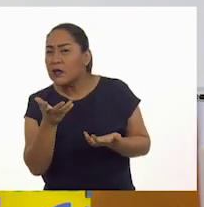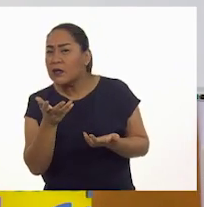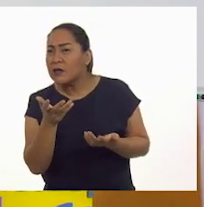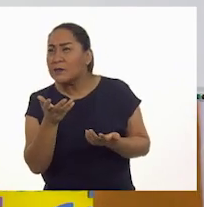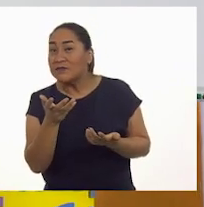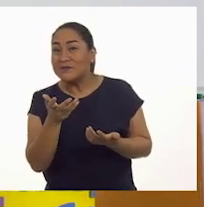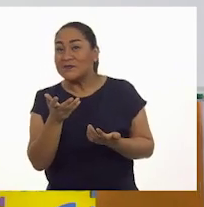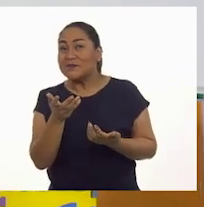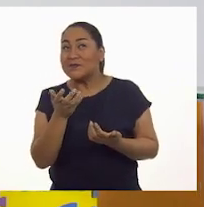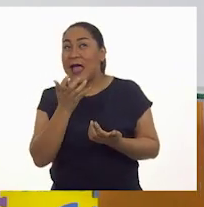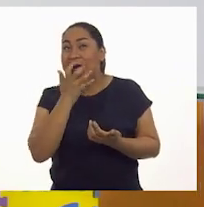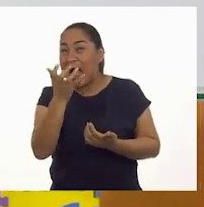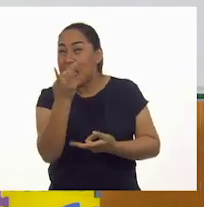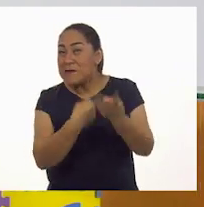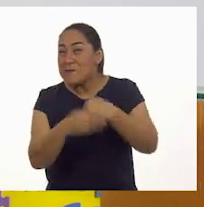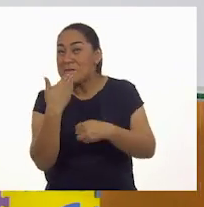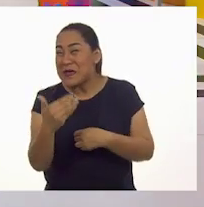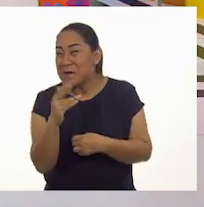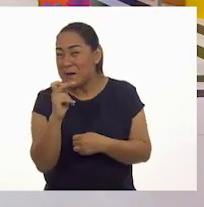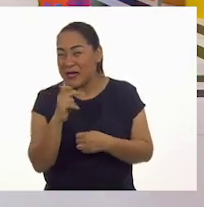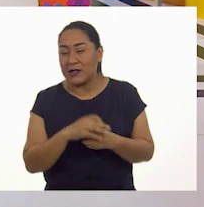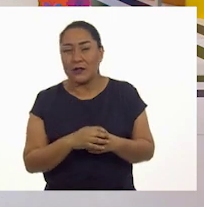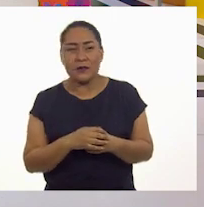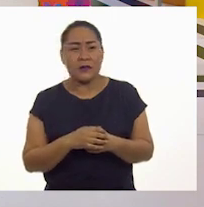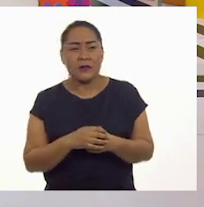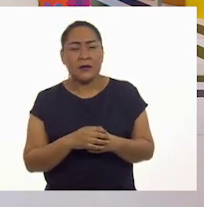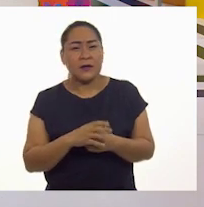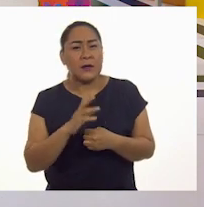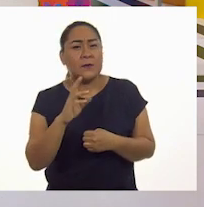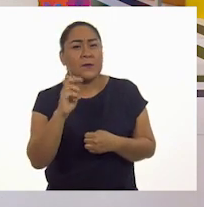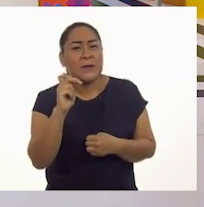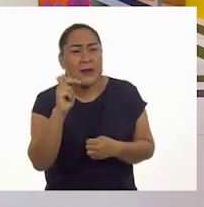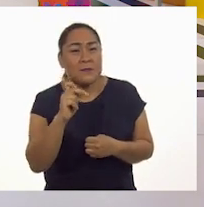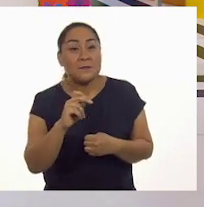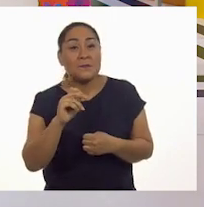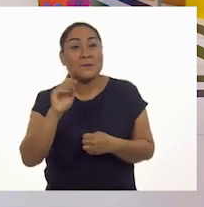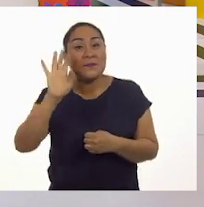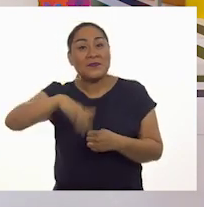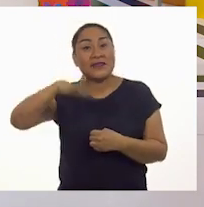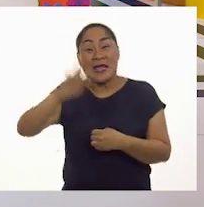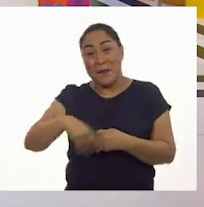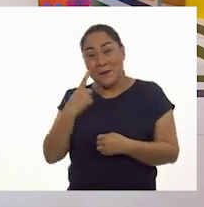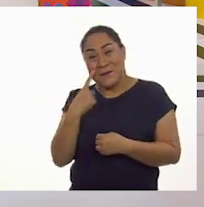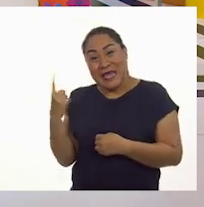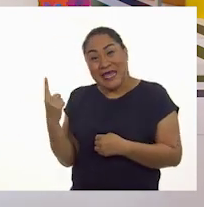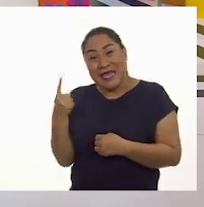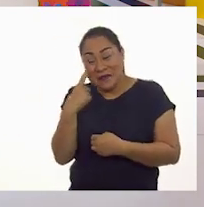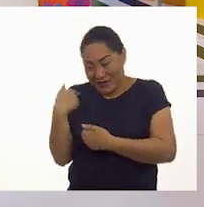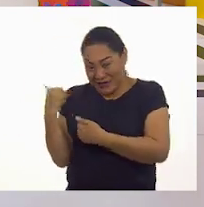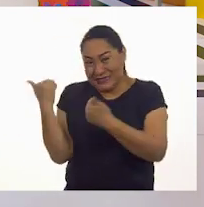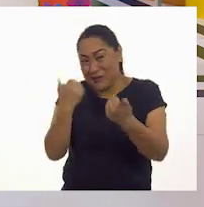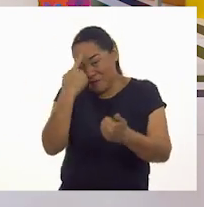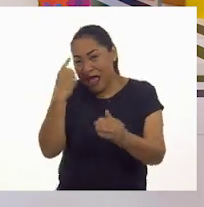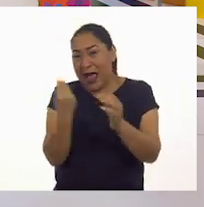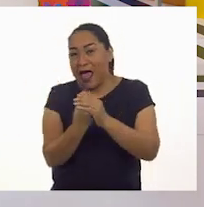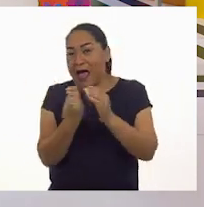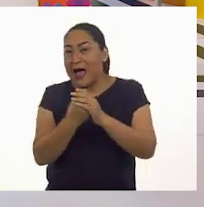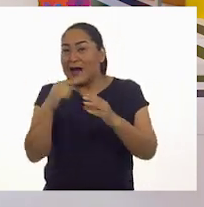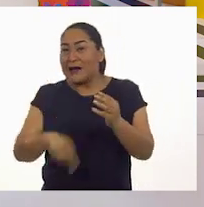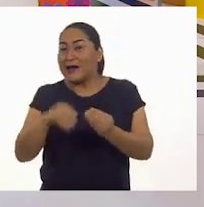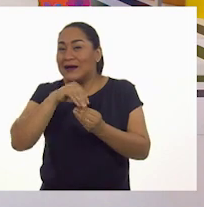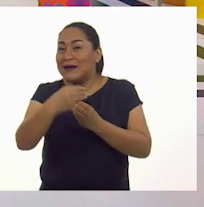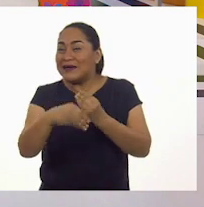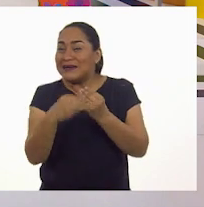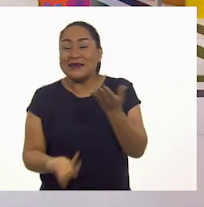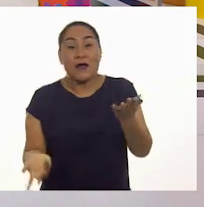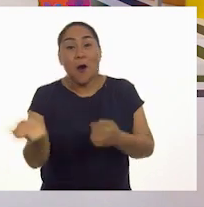la bienvenida a Pepe. ¡Pepe! ¡Miren! ¡Miren lo que traje para la clase de mandarinas! ¡Hola, maestra! ¡Hola,